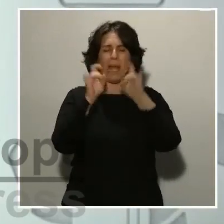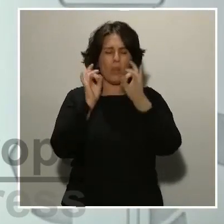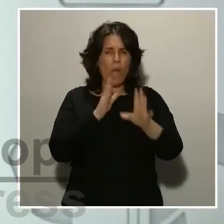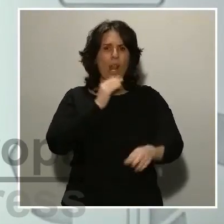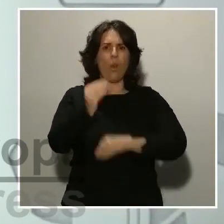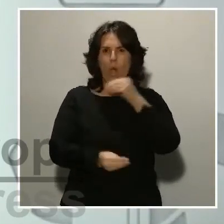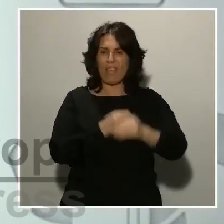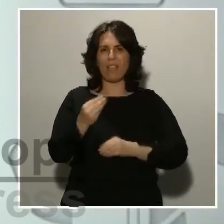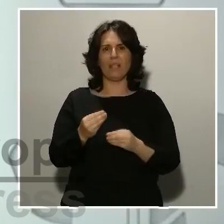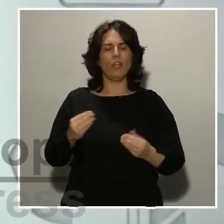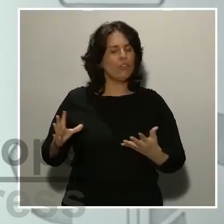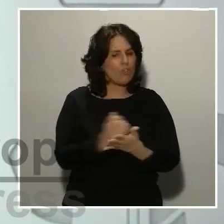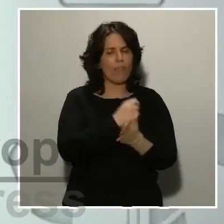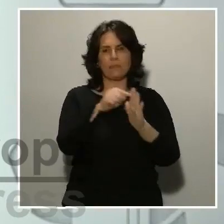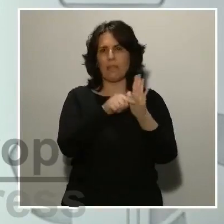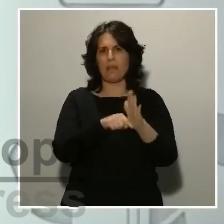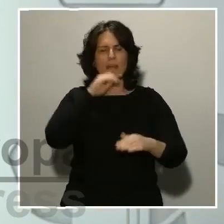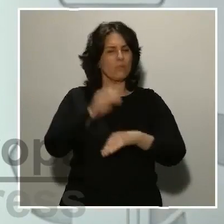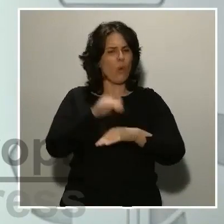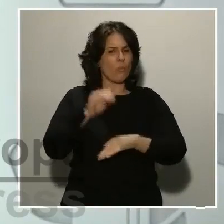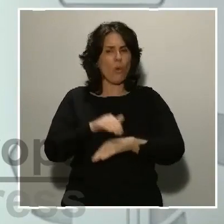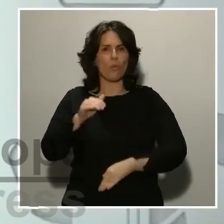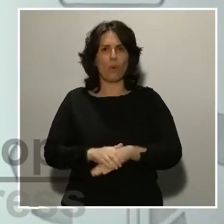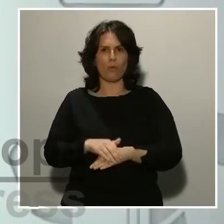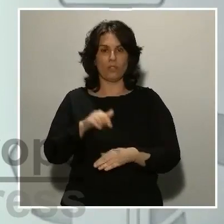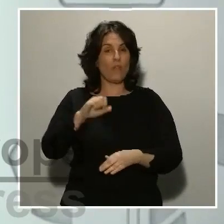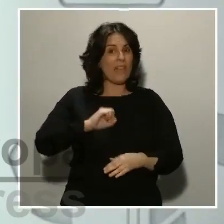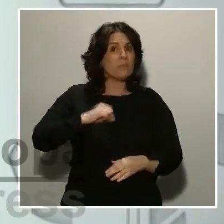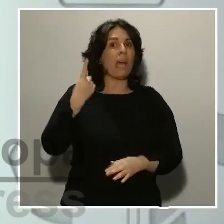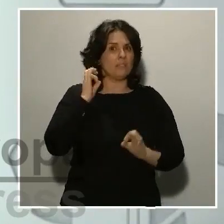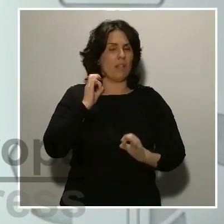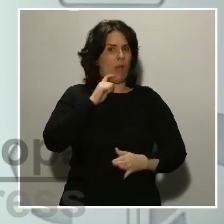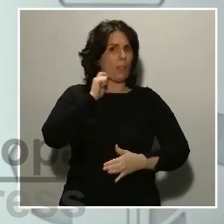conjunto de medidas que, insisto, están entre las más drásticas que se han adoptado en la Unión Europea y en el mundo, seguir.